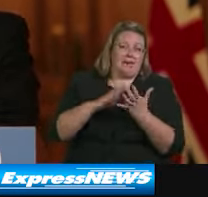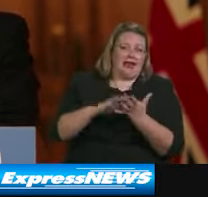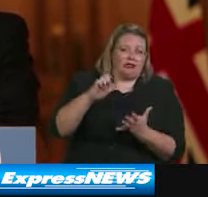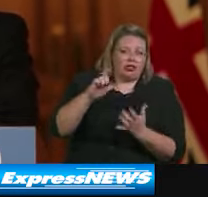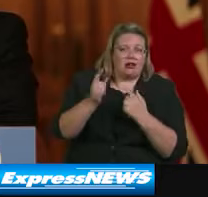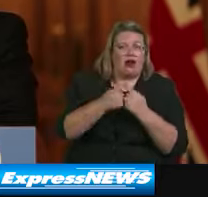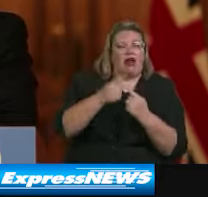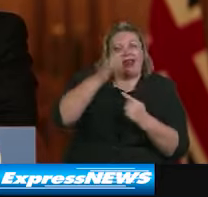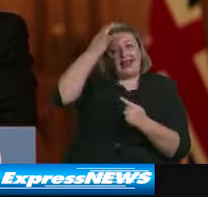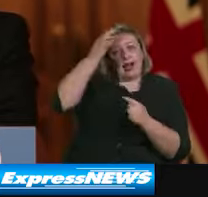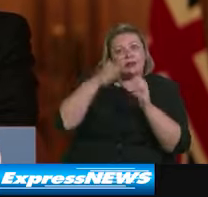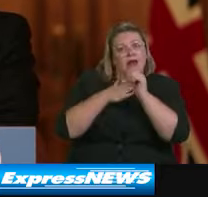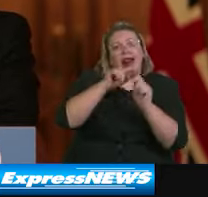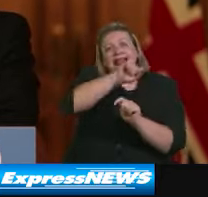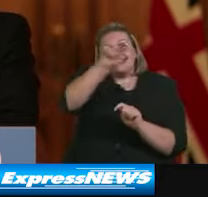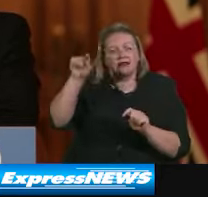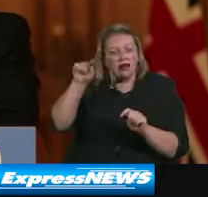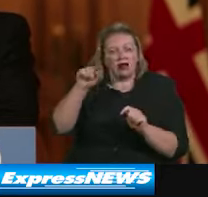implementar estas medidas.